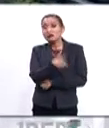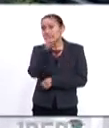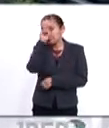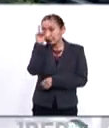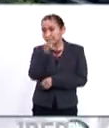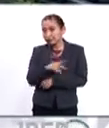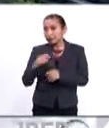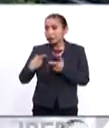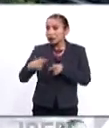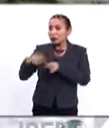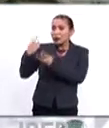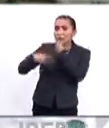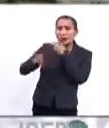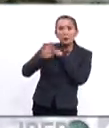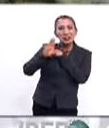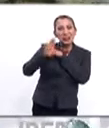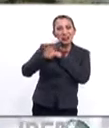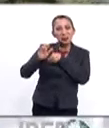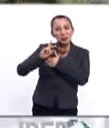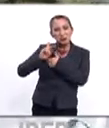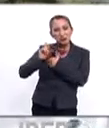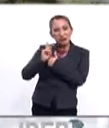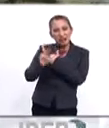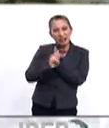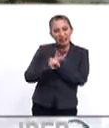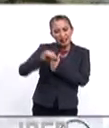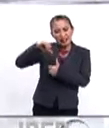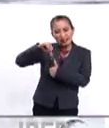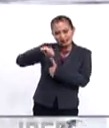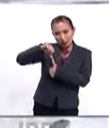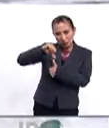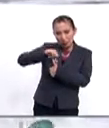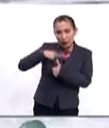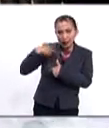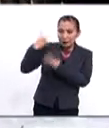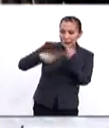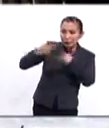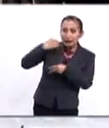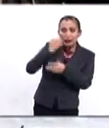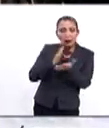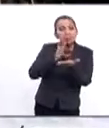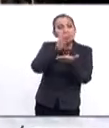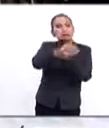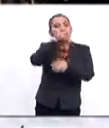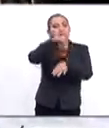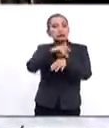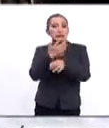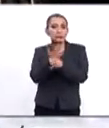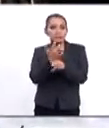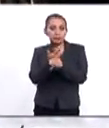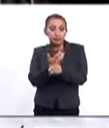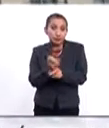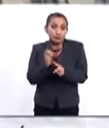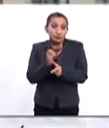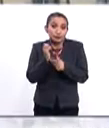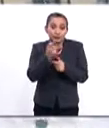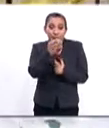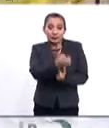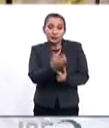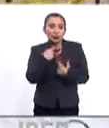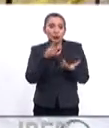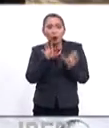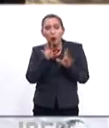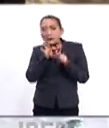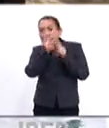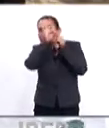migraciones que vienen de los países hermanos centroamericanos que buscan llegar a los Estados Unidos. Entonces, esto sí es